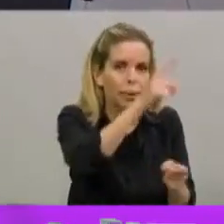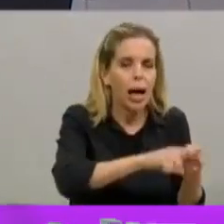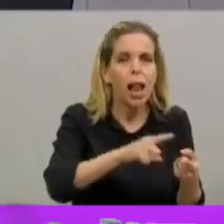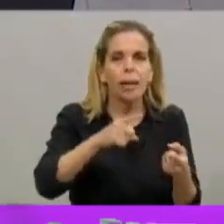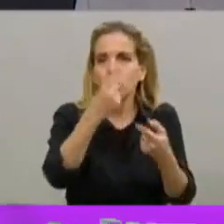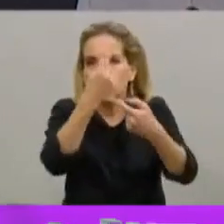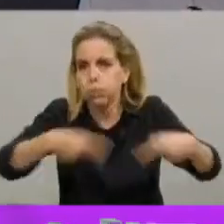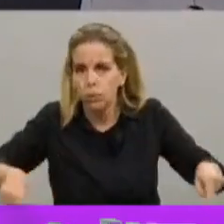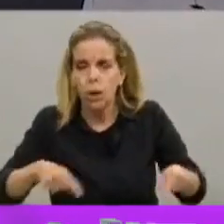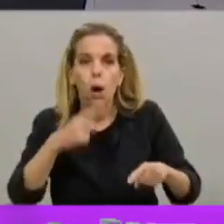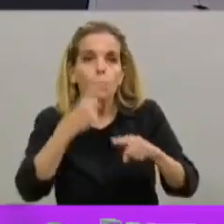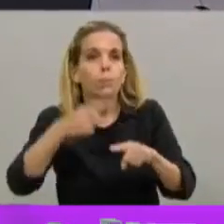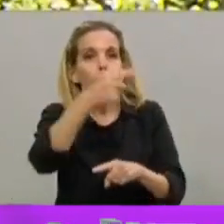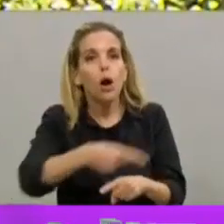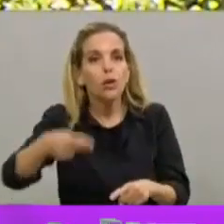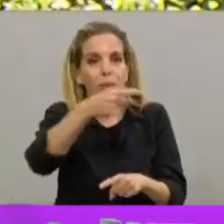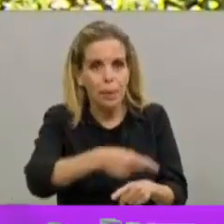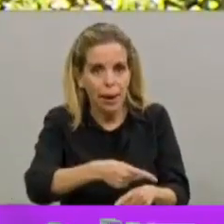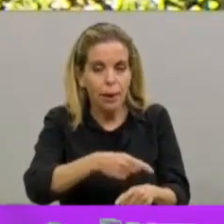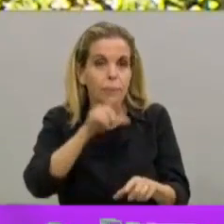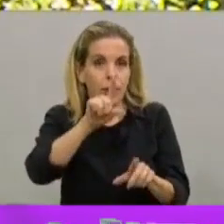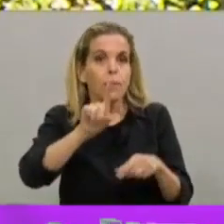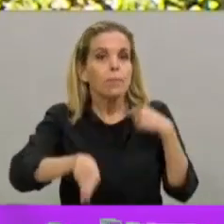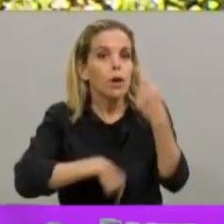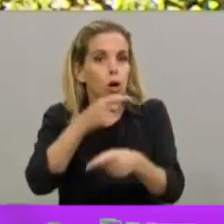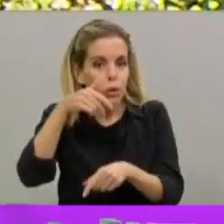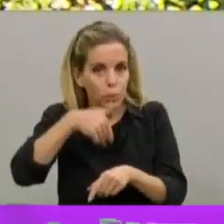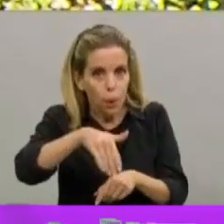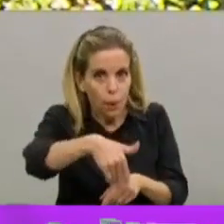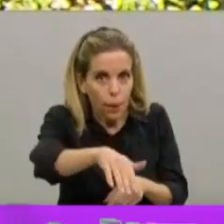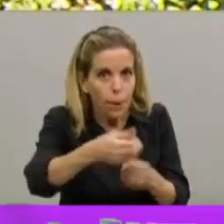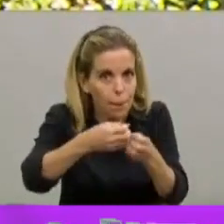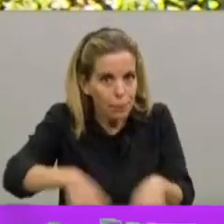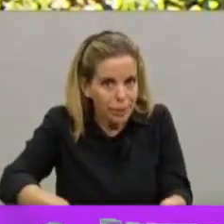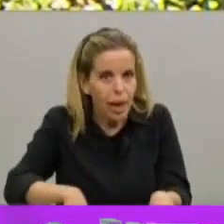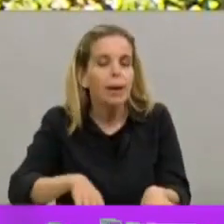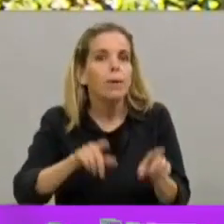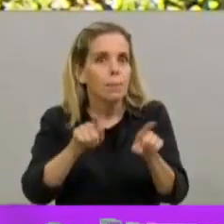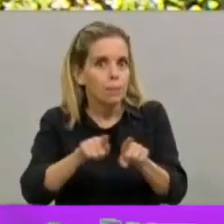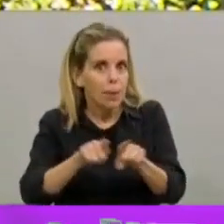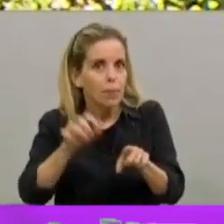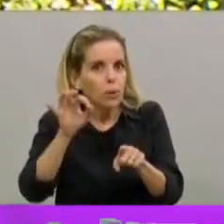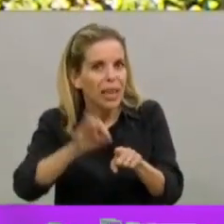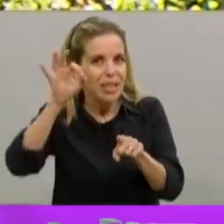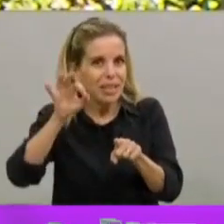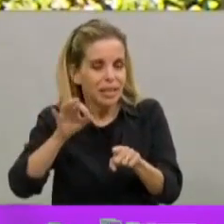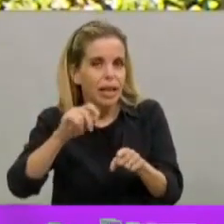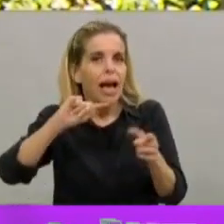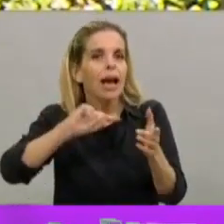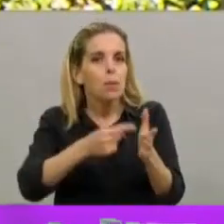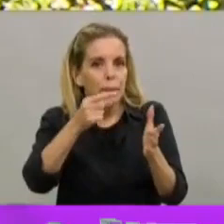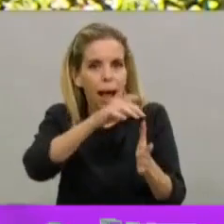todas las semanas. Y en los próximos días, ya empezamos con el primer test de cero prevalencia en toda la ciudad,